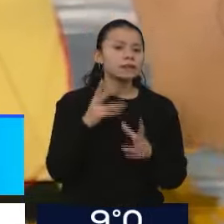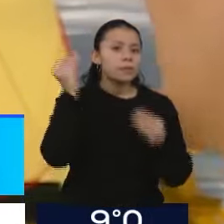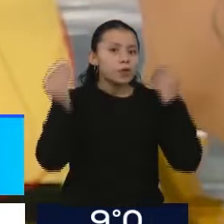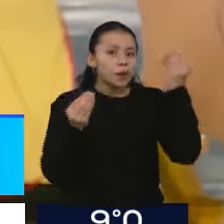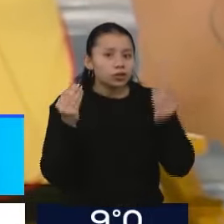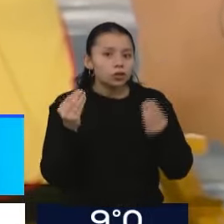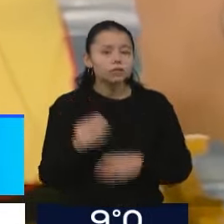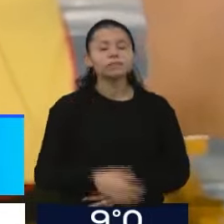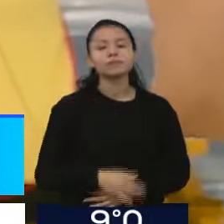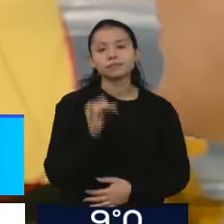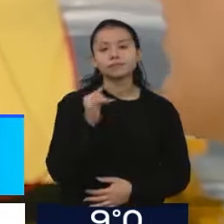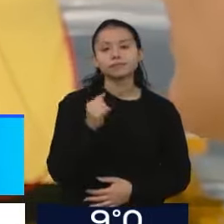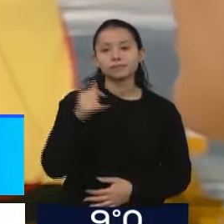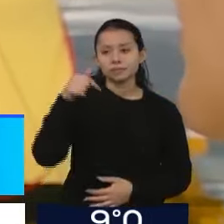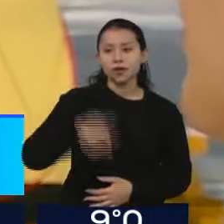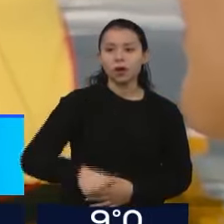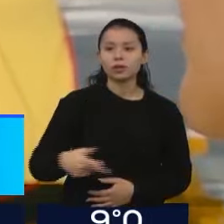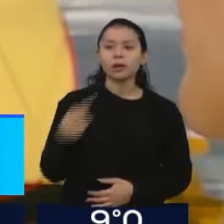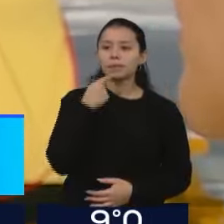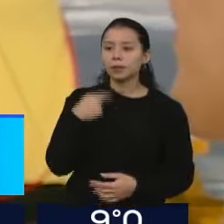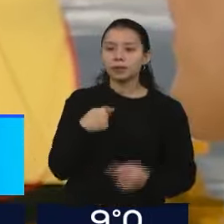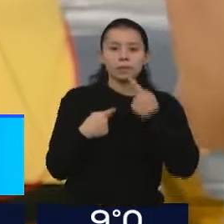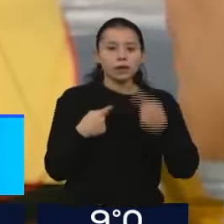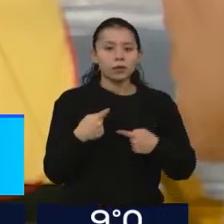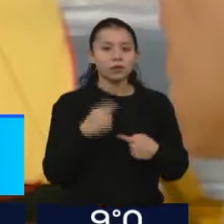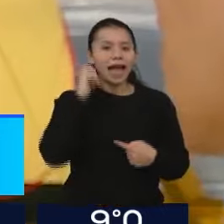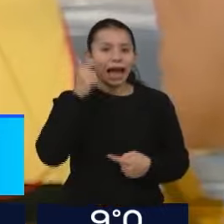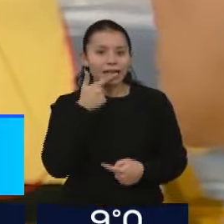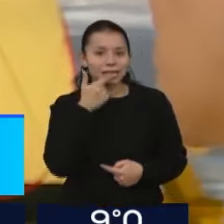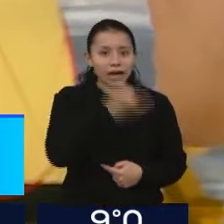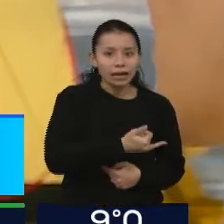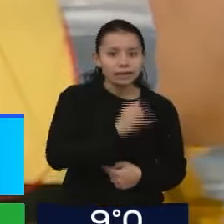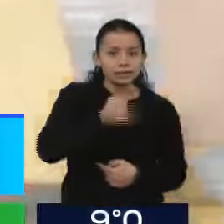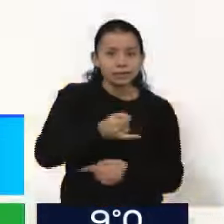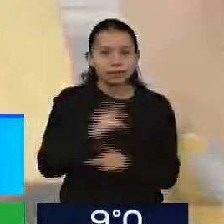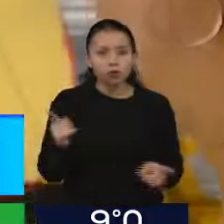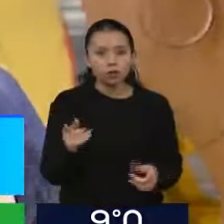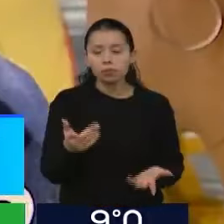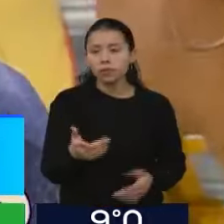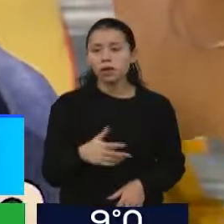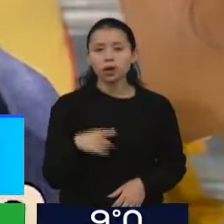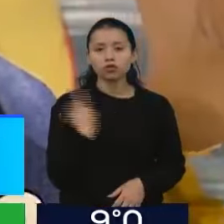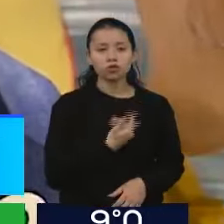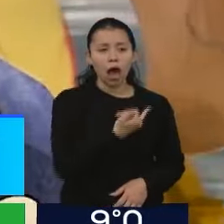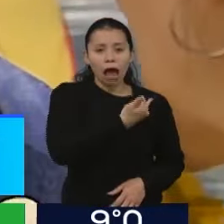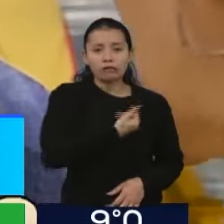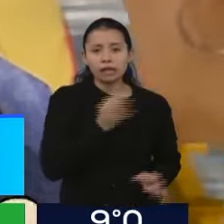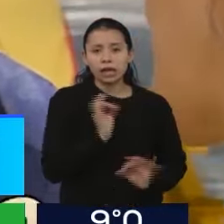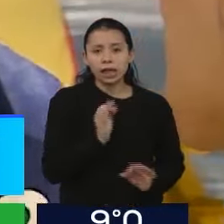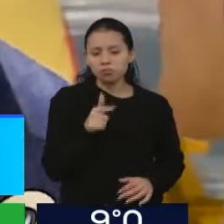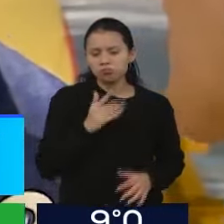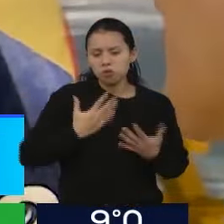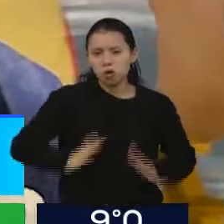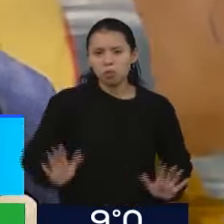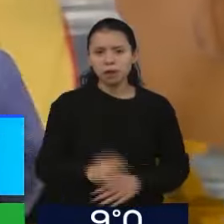Sí, sí. Hoy nos empezaron a preguntar, pero no nos habían dicho nada. Así que normal. ¿Tenían la precaución de llenar el tanque